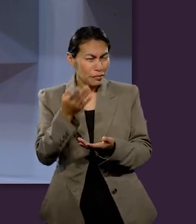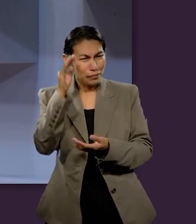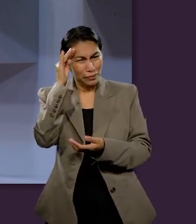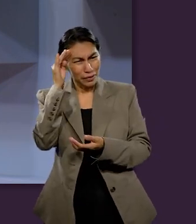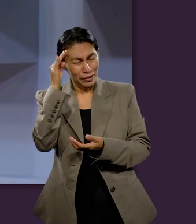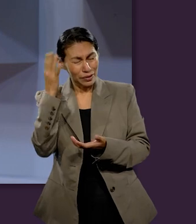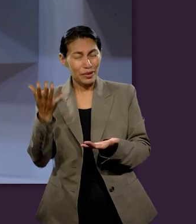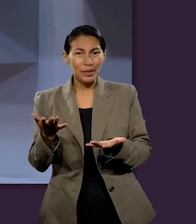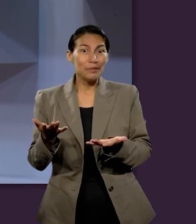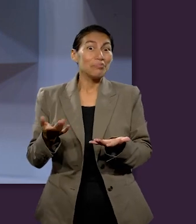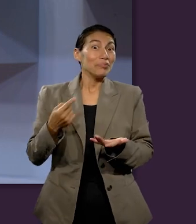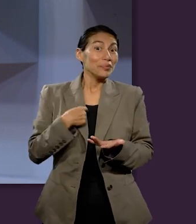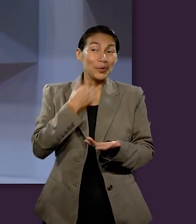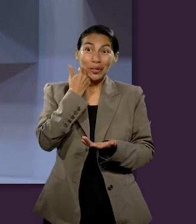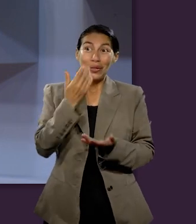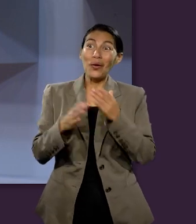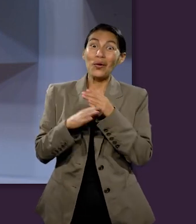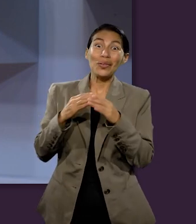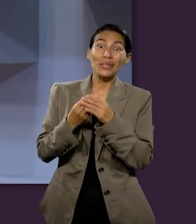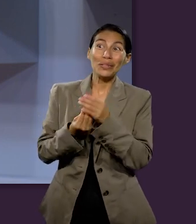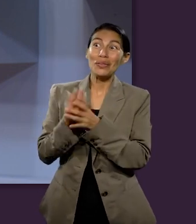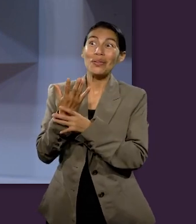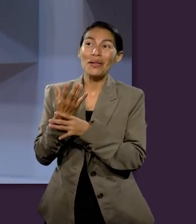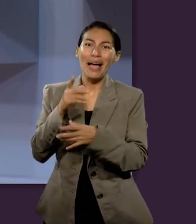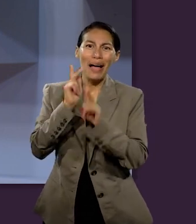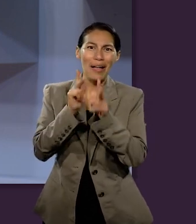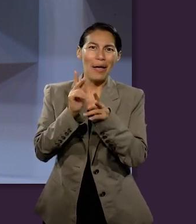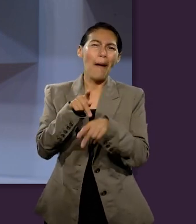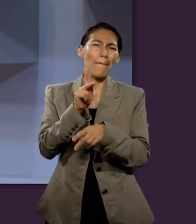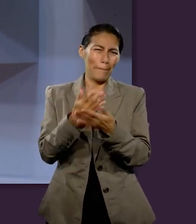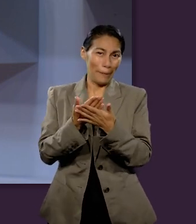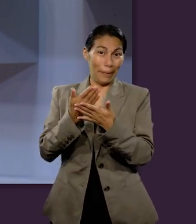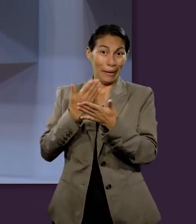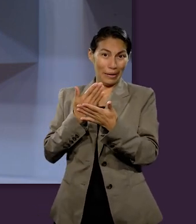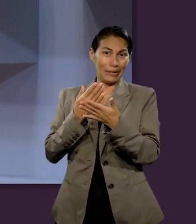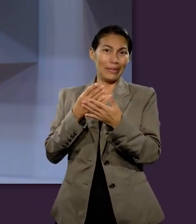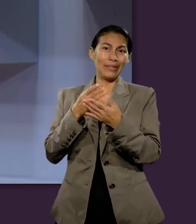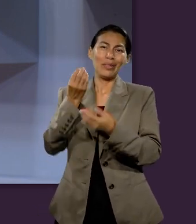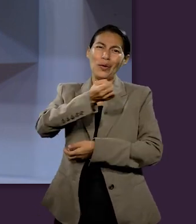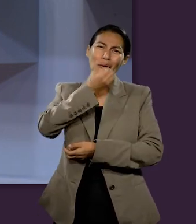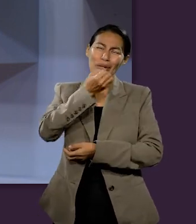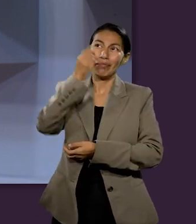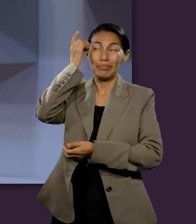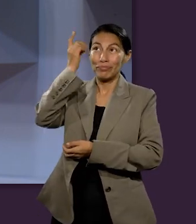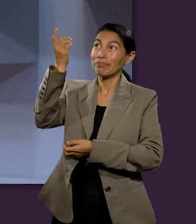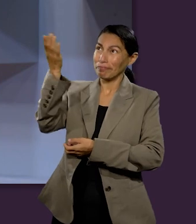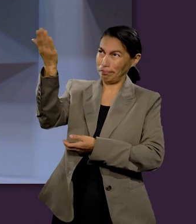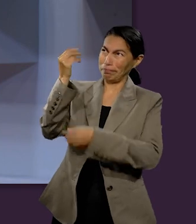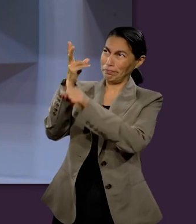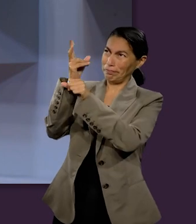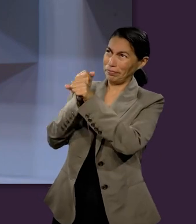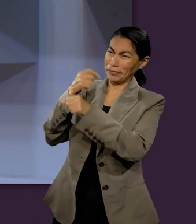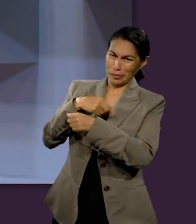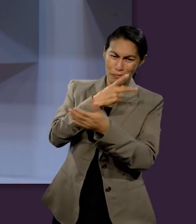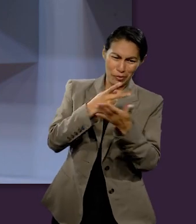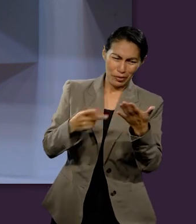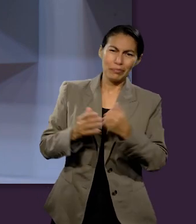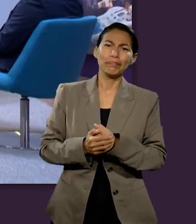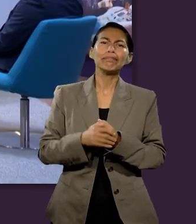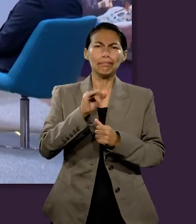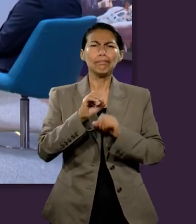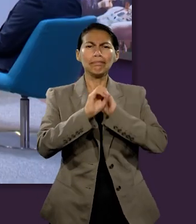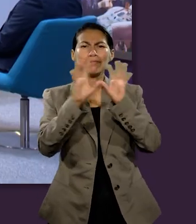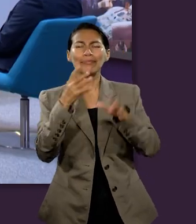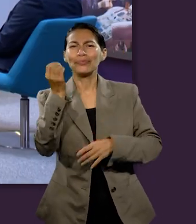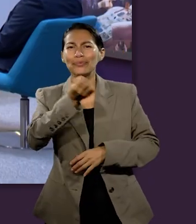aire, estoy ansioso por comenzar a hablar sobre esto, pero antes vamos a elevar una oración para invitar a Dios a este programa.